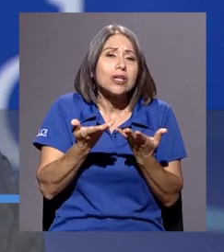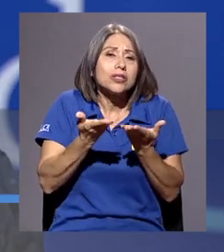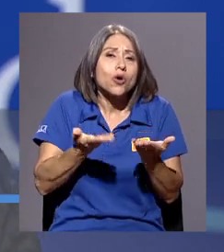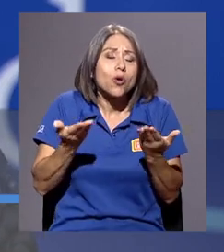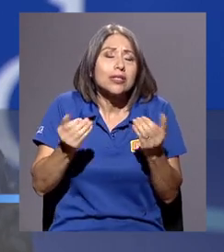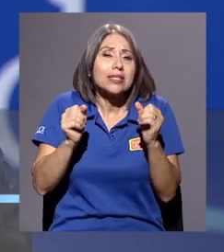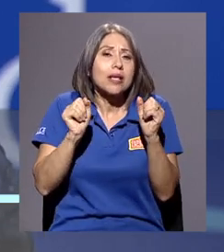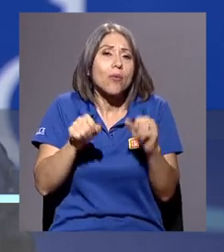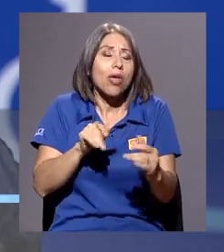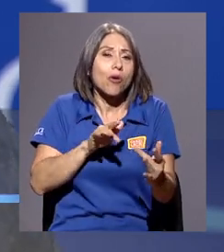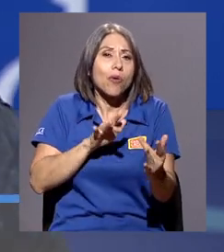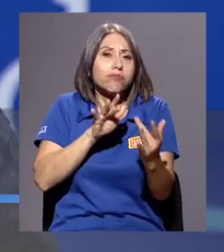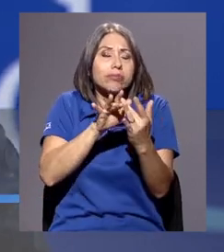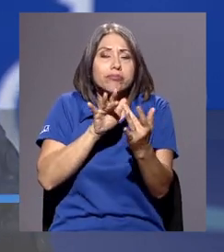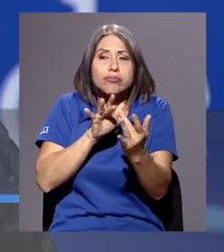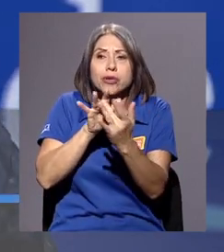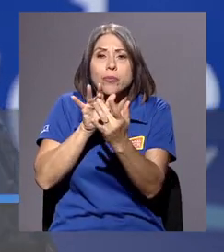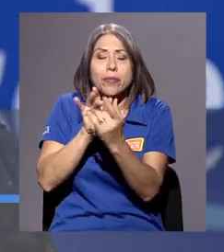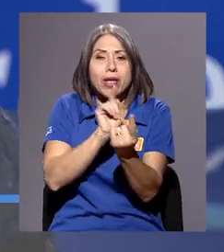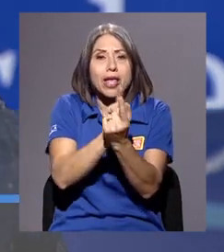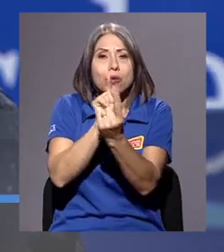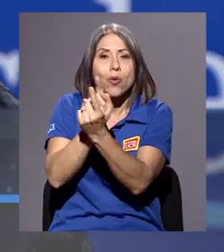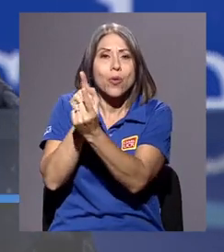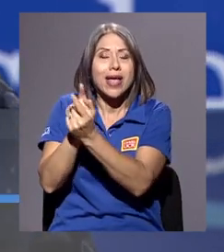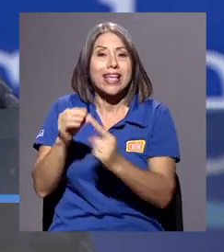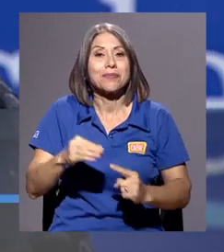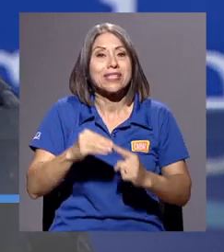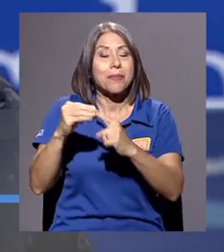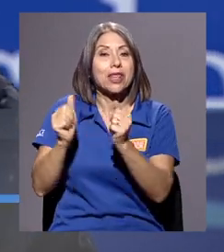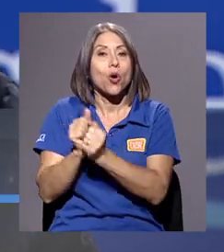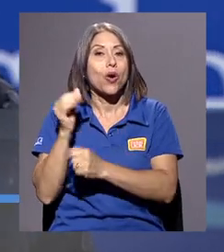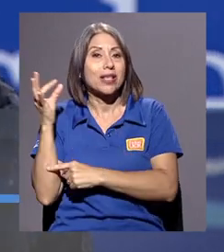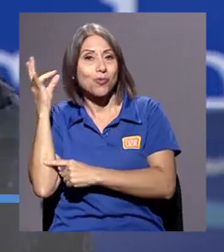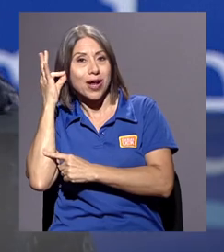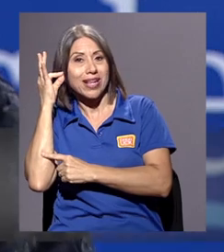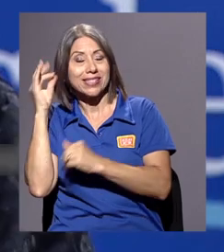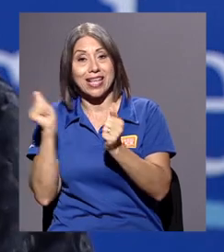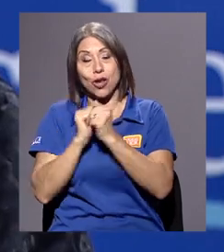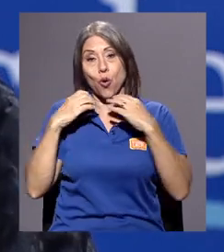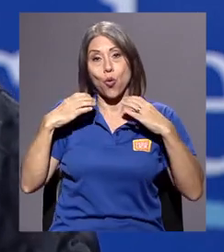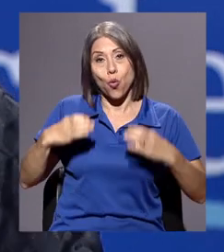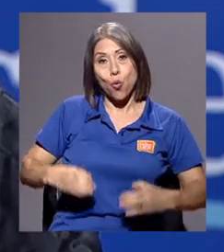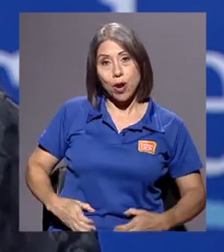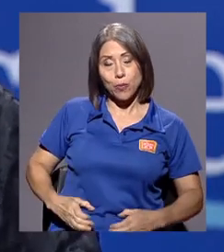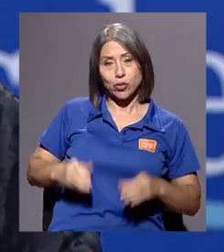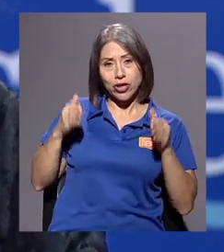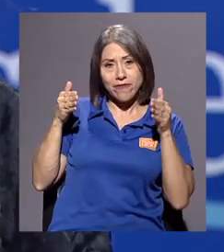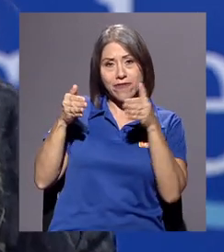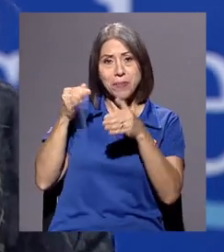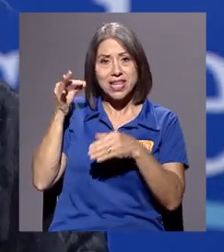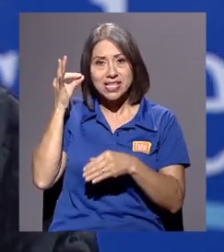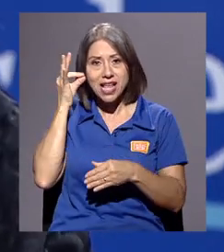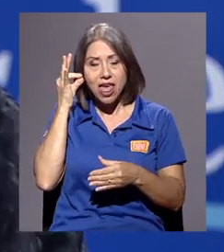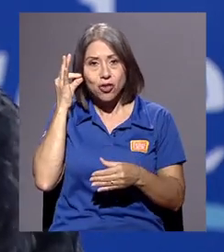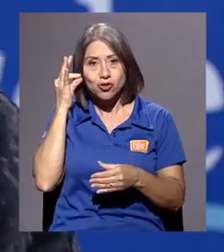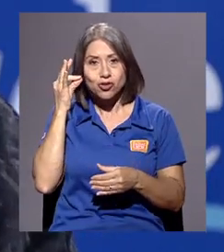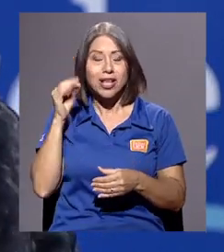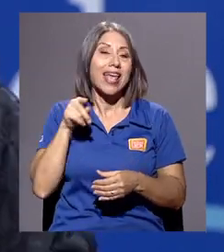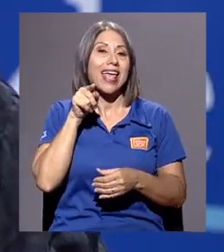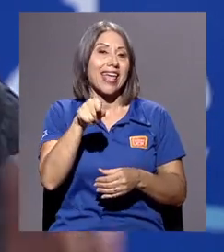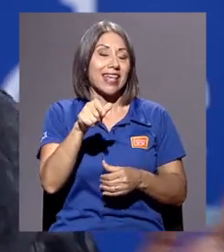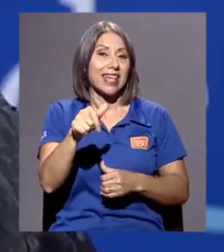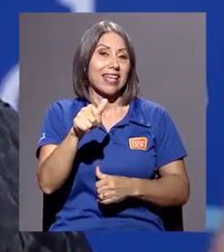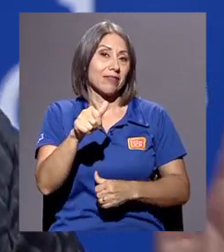encuentro con... especialmente con las mujeres y los cuerpos feminizados en esa obra, digamos...